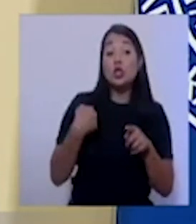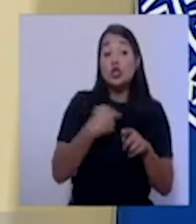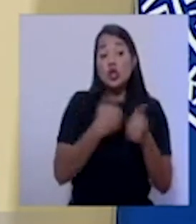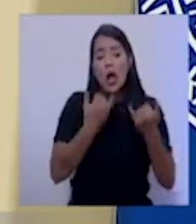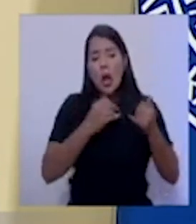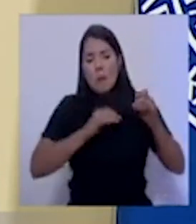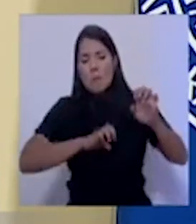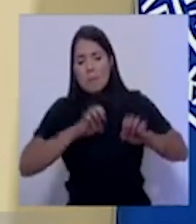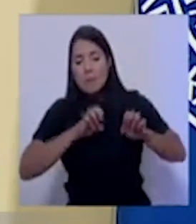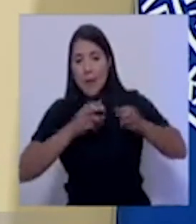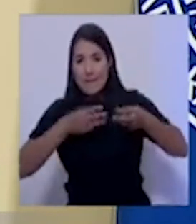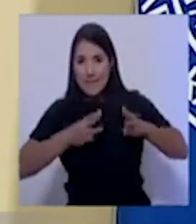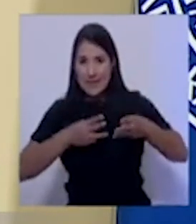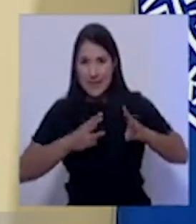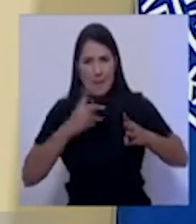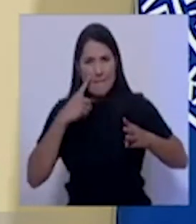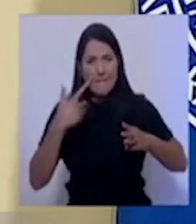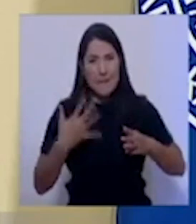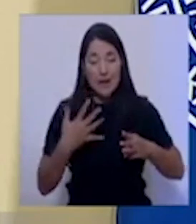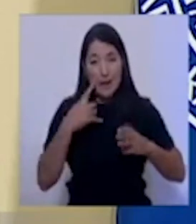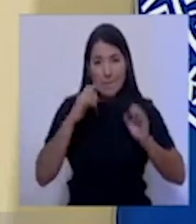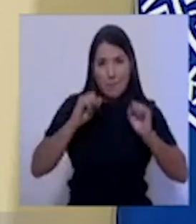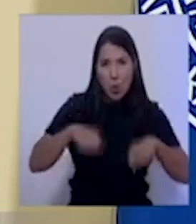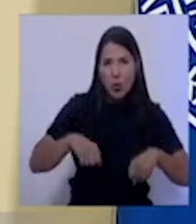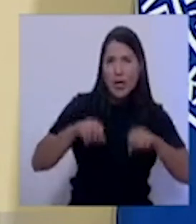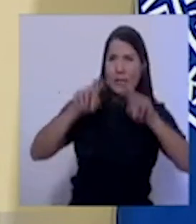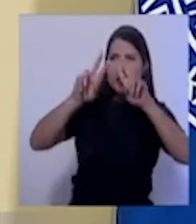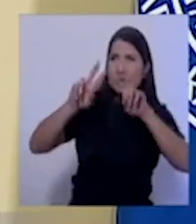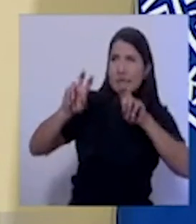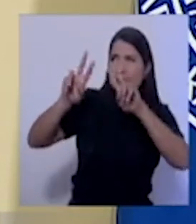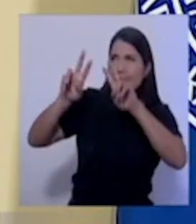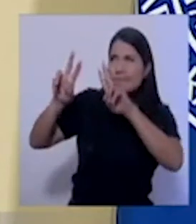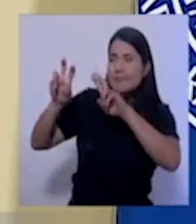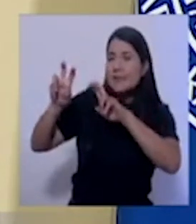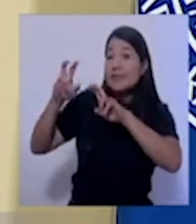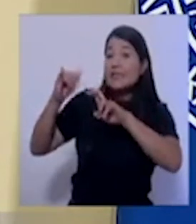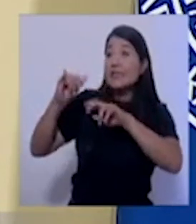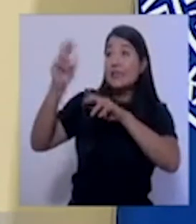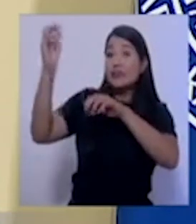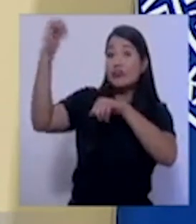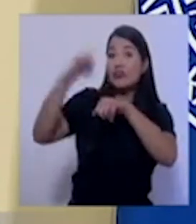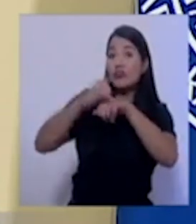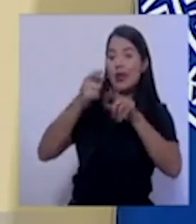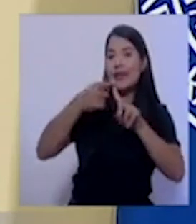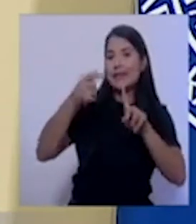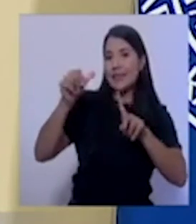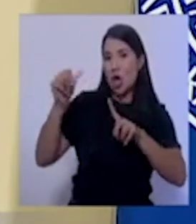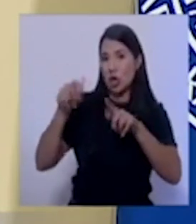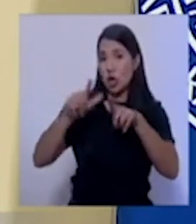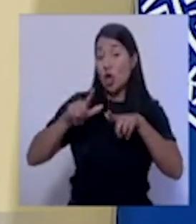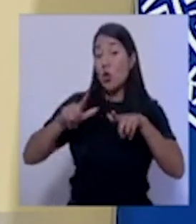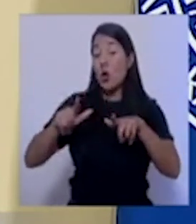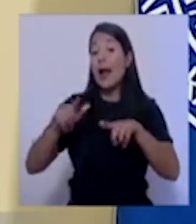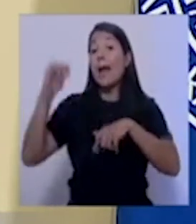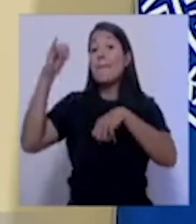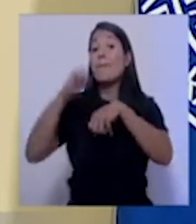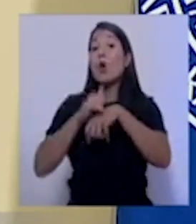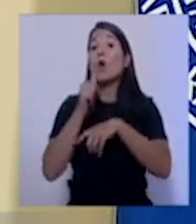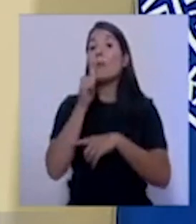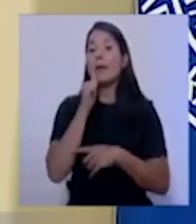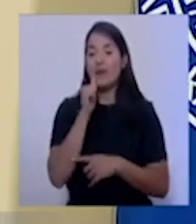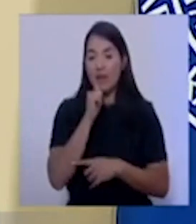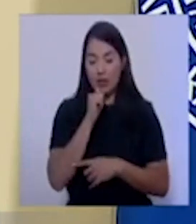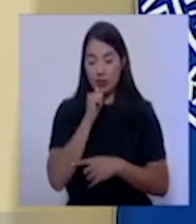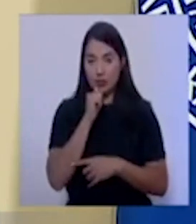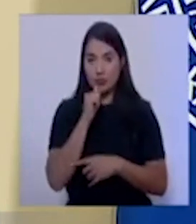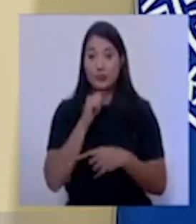interés estratégico de Costa Rica, vuelos que provengan de otros lugares en términos de vuelos privados. Y en